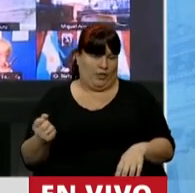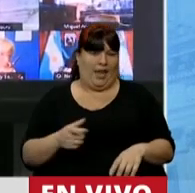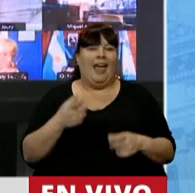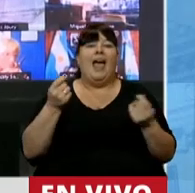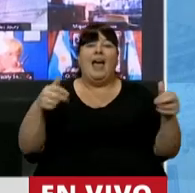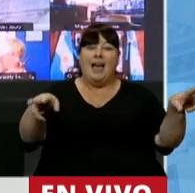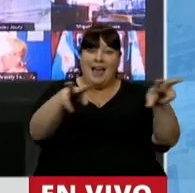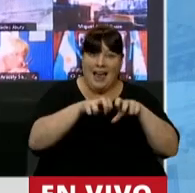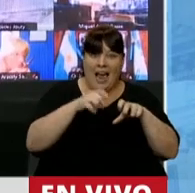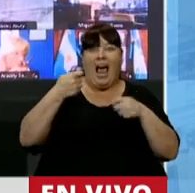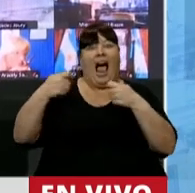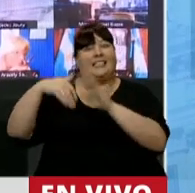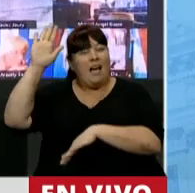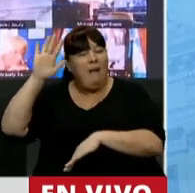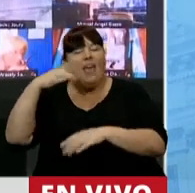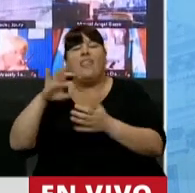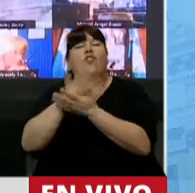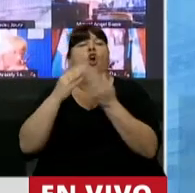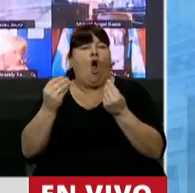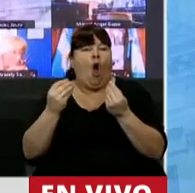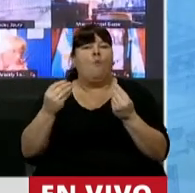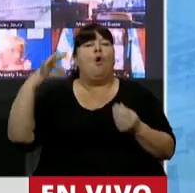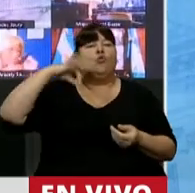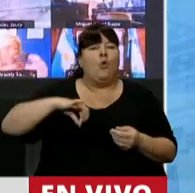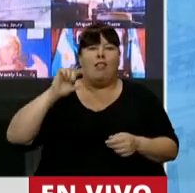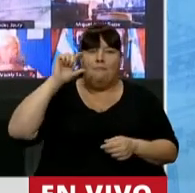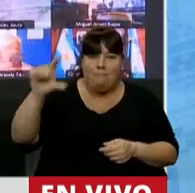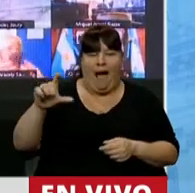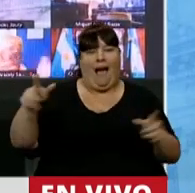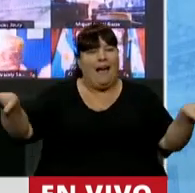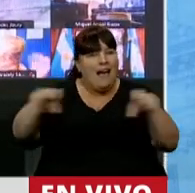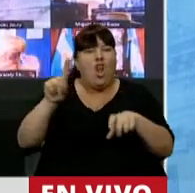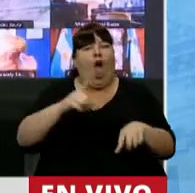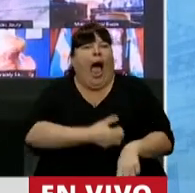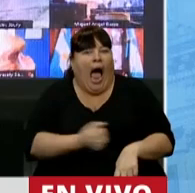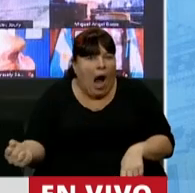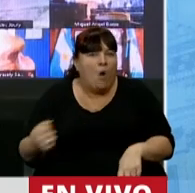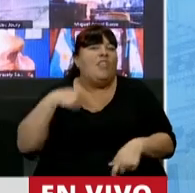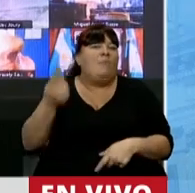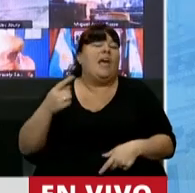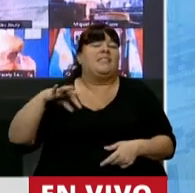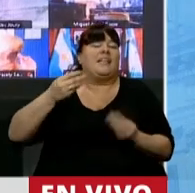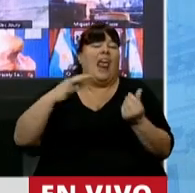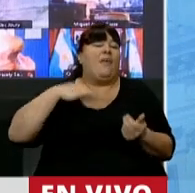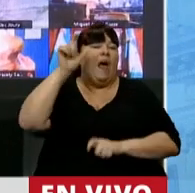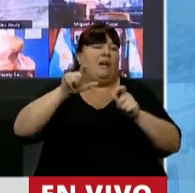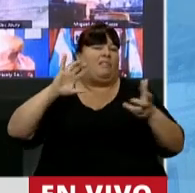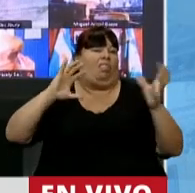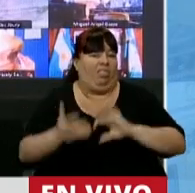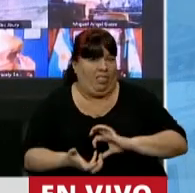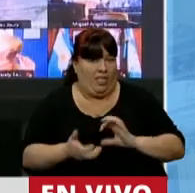déficit fiscal hay que resolverlo con crecimiento de los ingresos y no con ajustes que afectan la calidad de vida de la población.